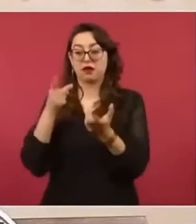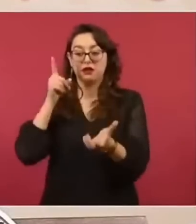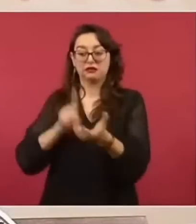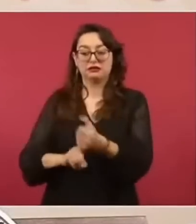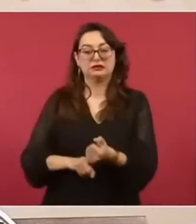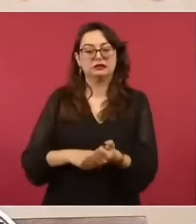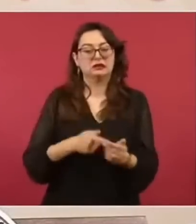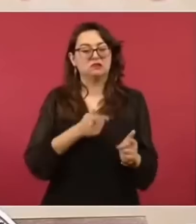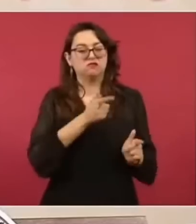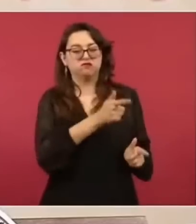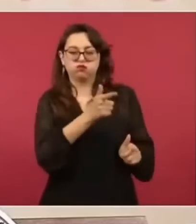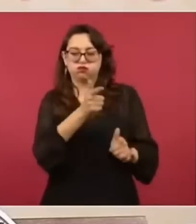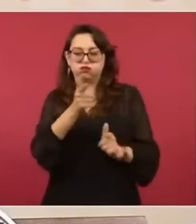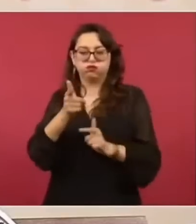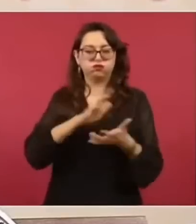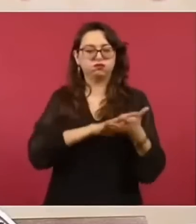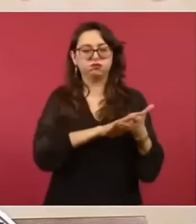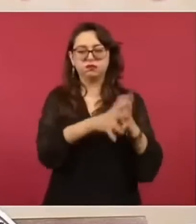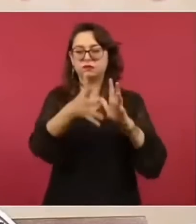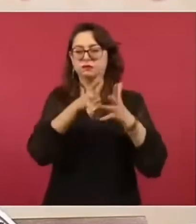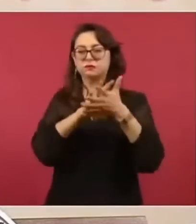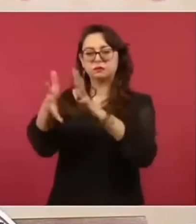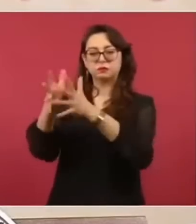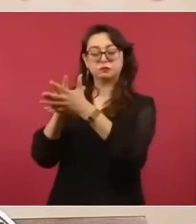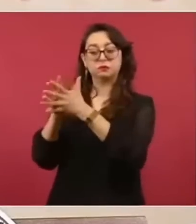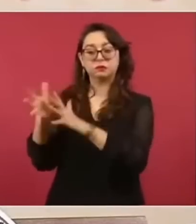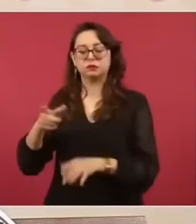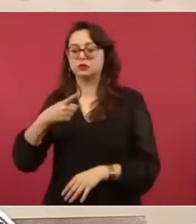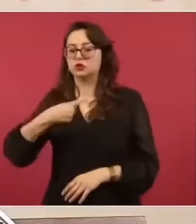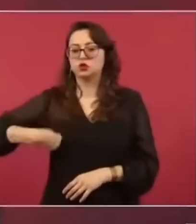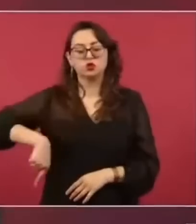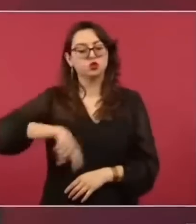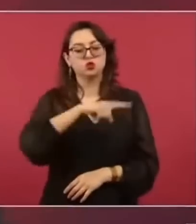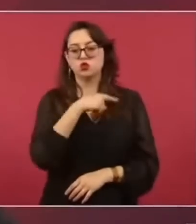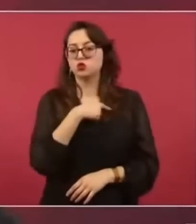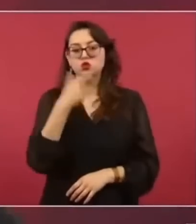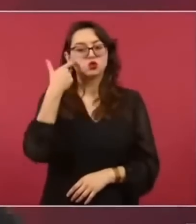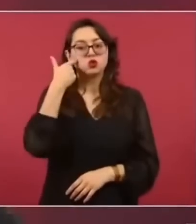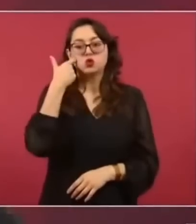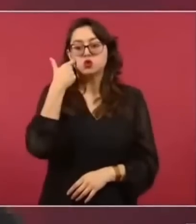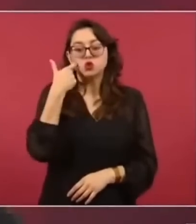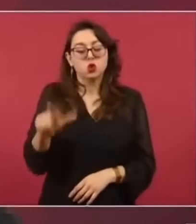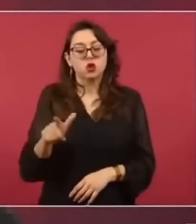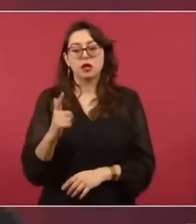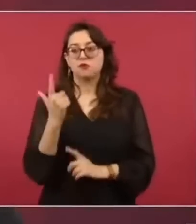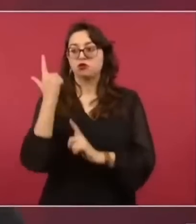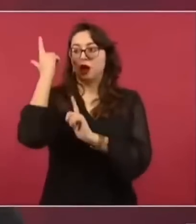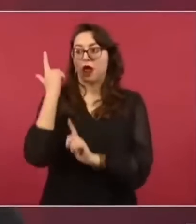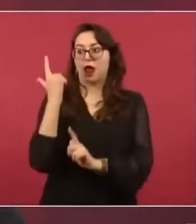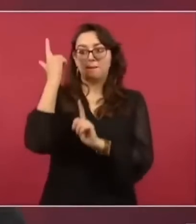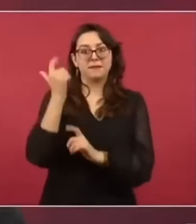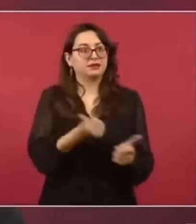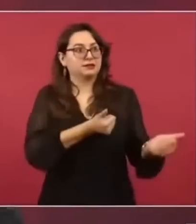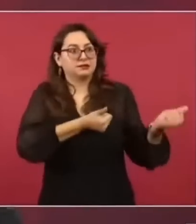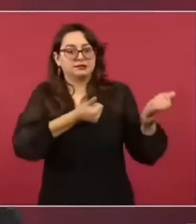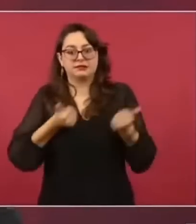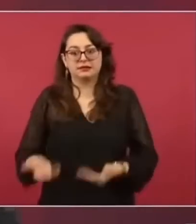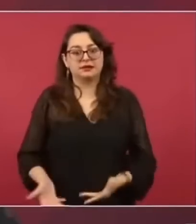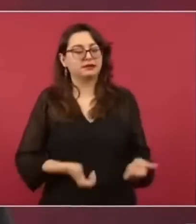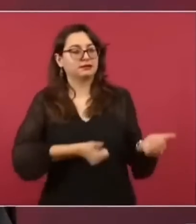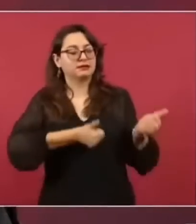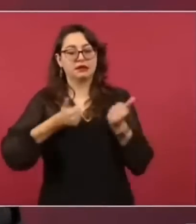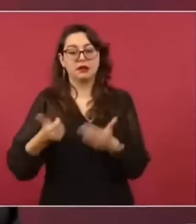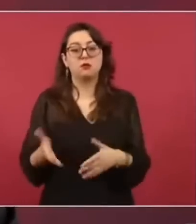es la prioridad nuestra reducir esa disponibilidad. A mayor disponibilidad, mayor número de homicidios y feminicidios.